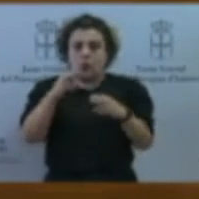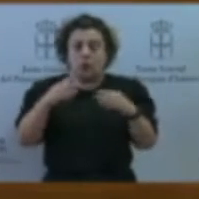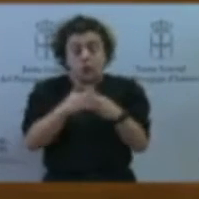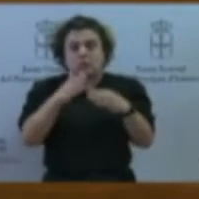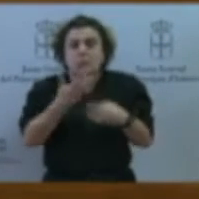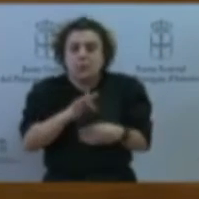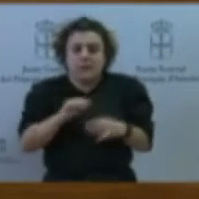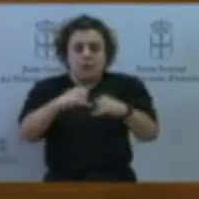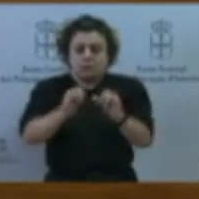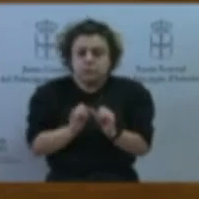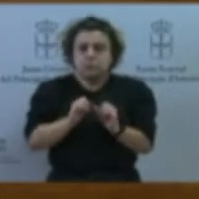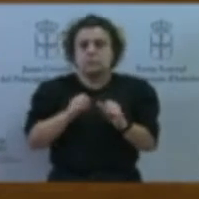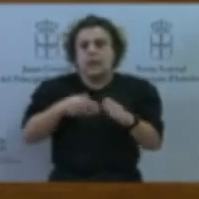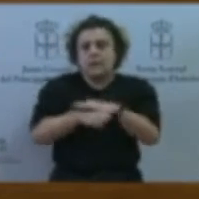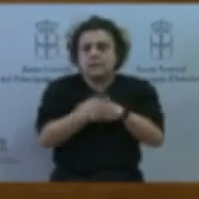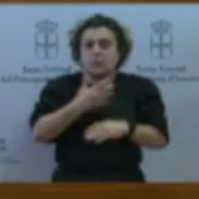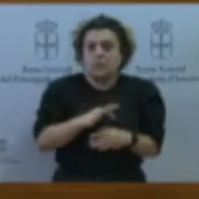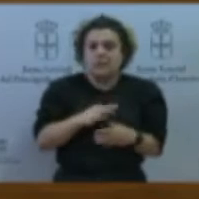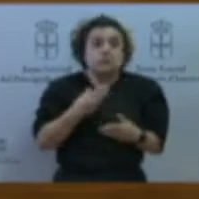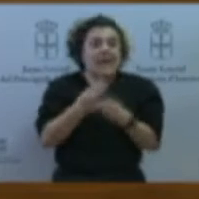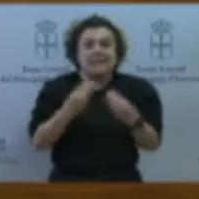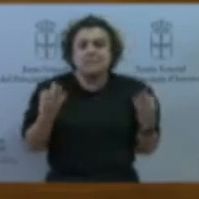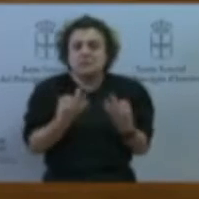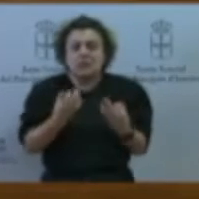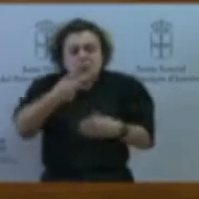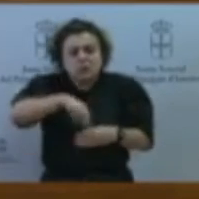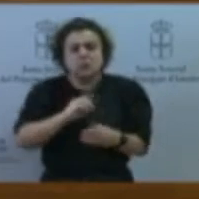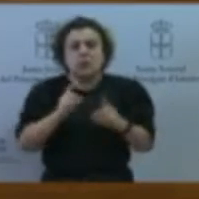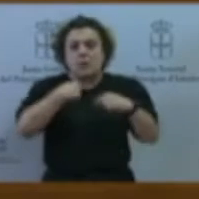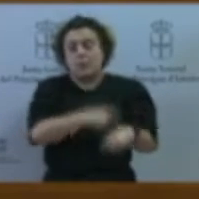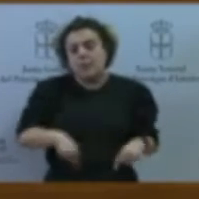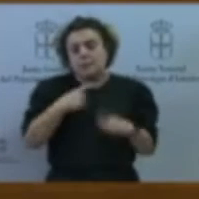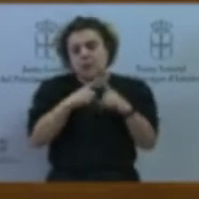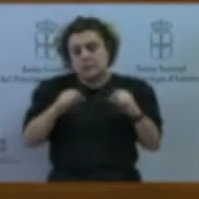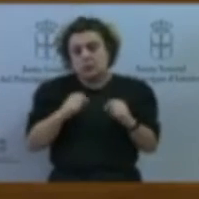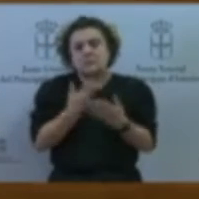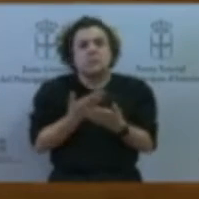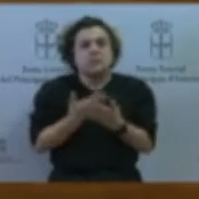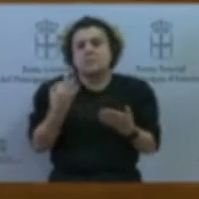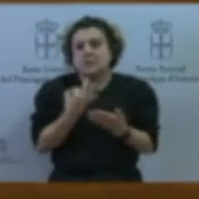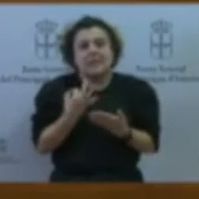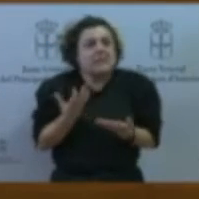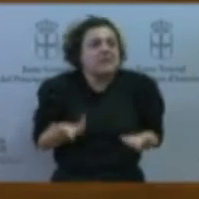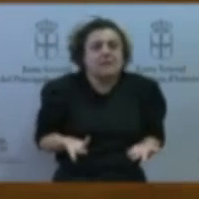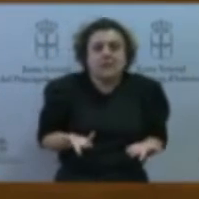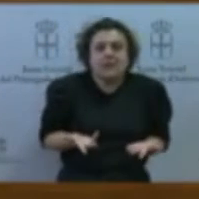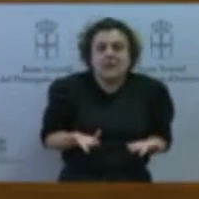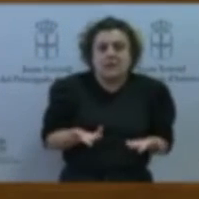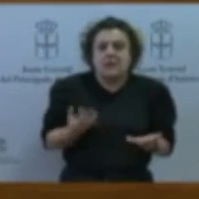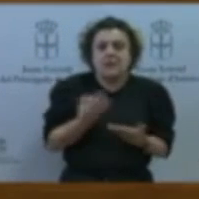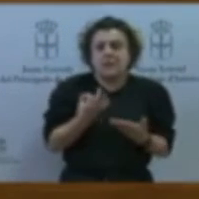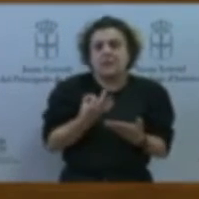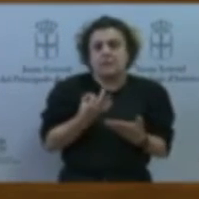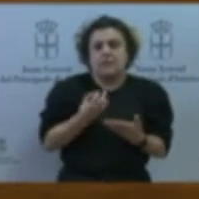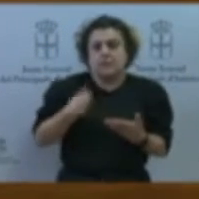pues lo que proponemos desde Podemos Asturias es que hay que compensar, de alguna manera, igual que cuando hay una zona catastrófica, hay que compensar